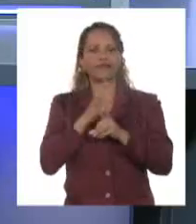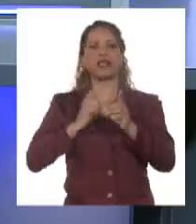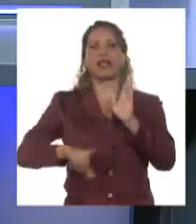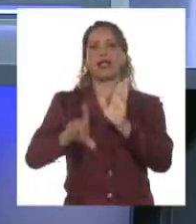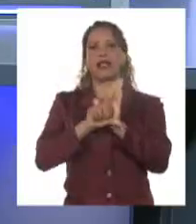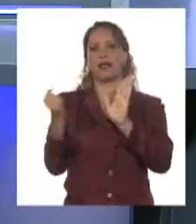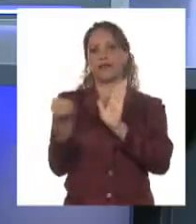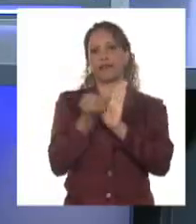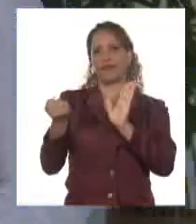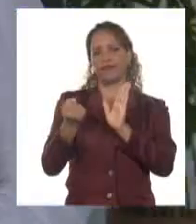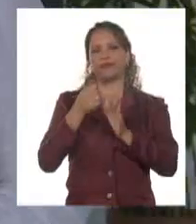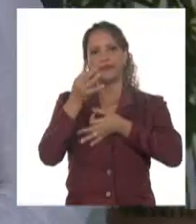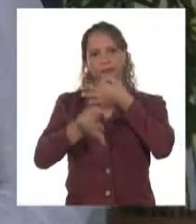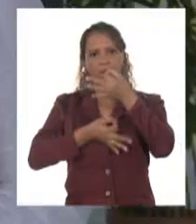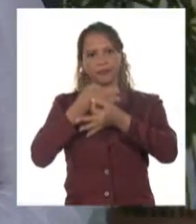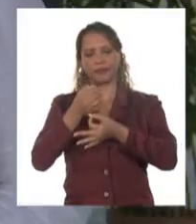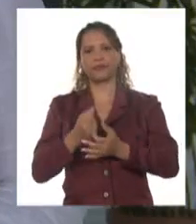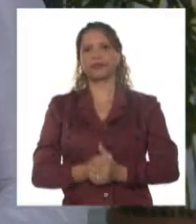Márquez con los detalles.